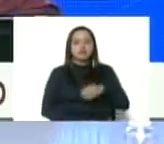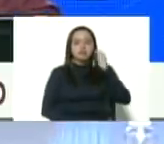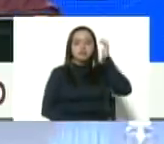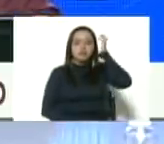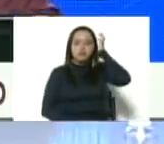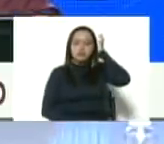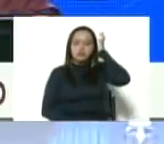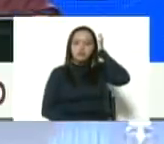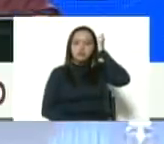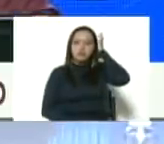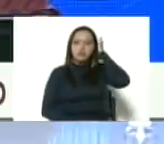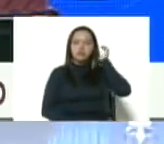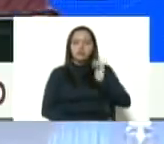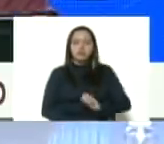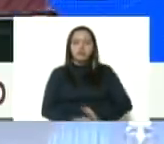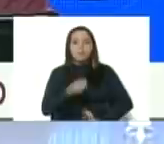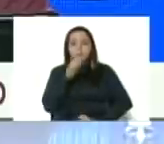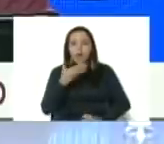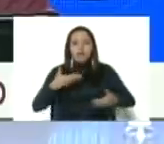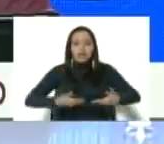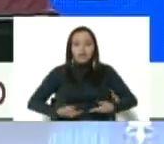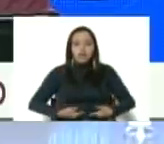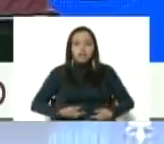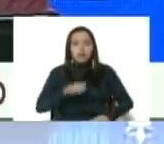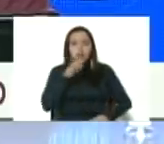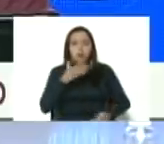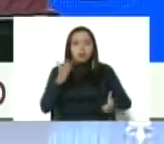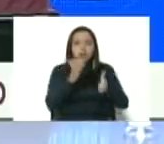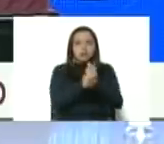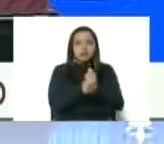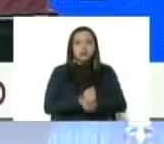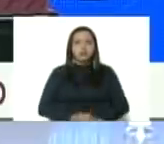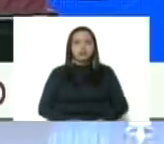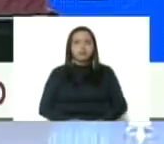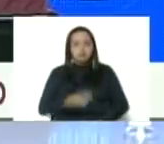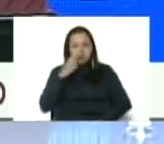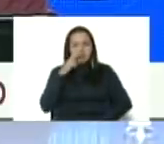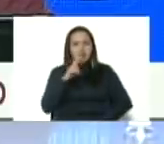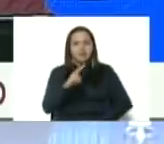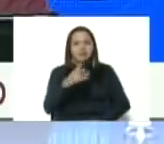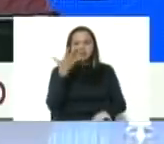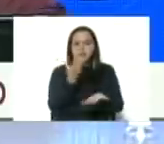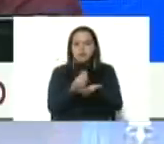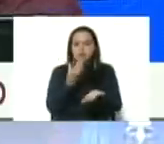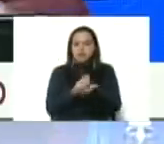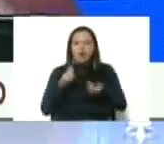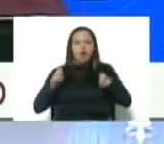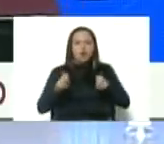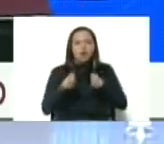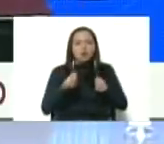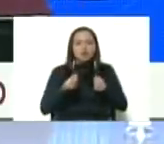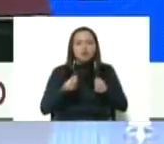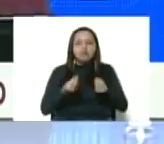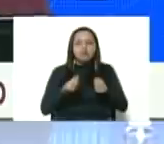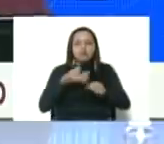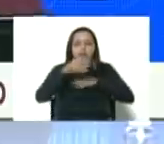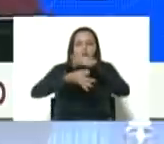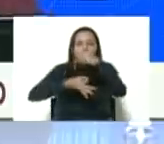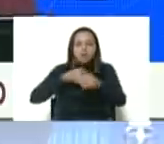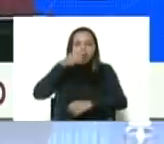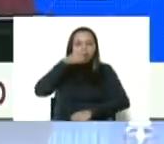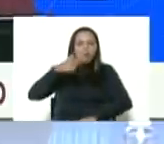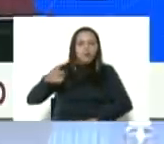Buen, buen, buen esfuerzo, buen logro. Así que vamos a ver en Maturín cómo se expresa el poder popular